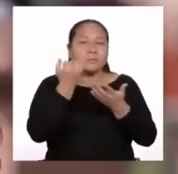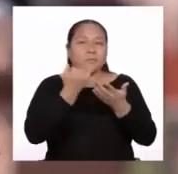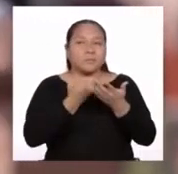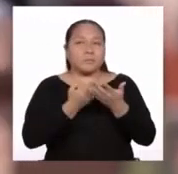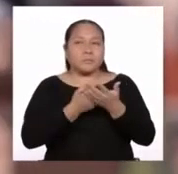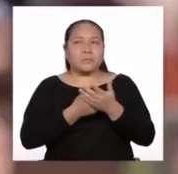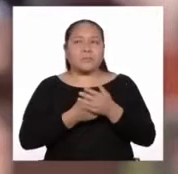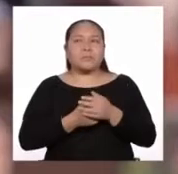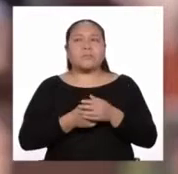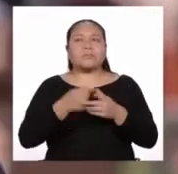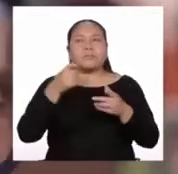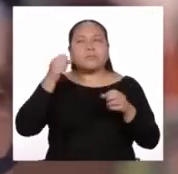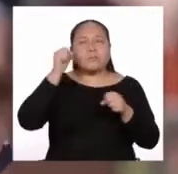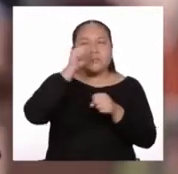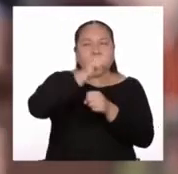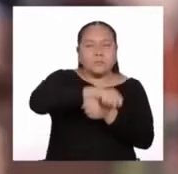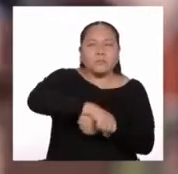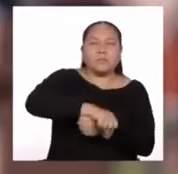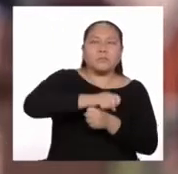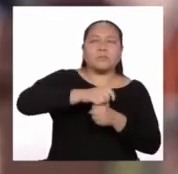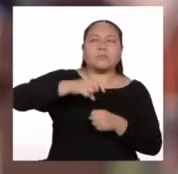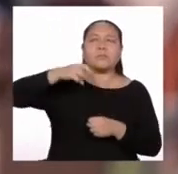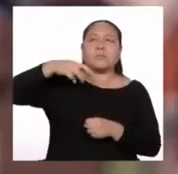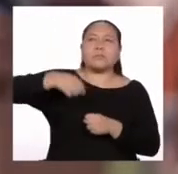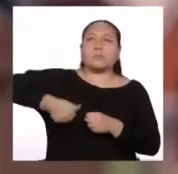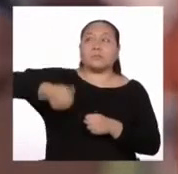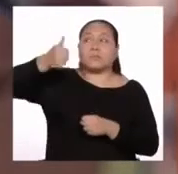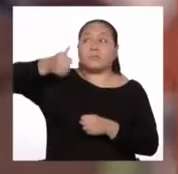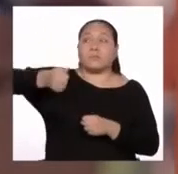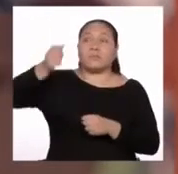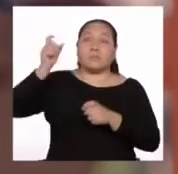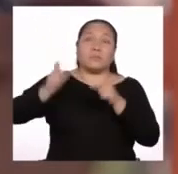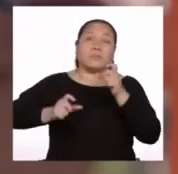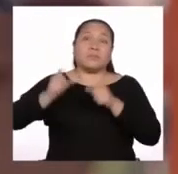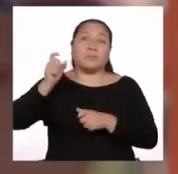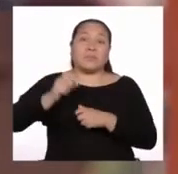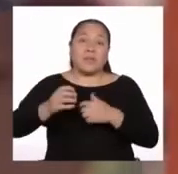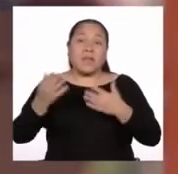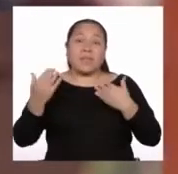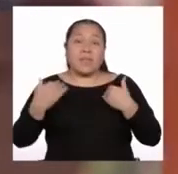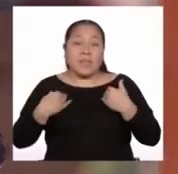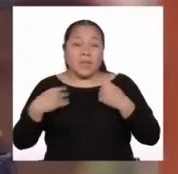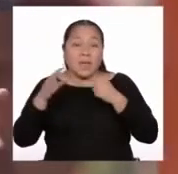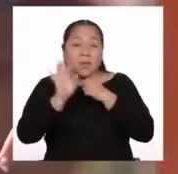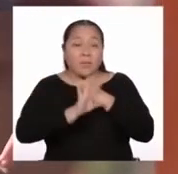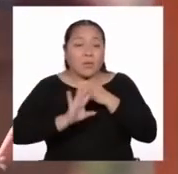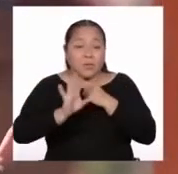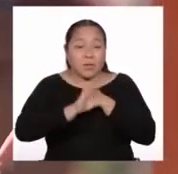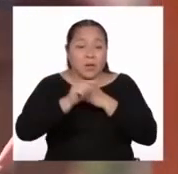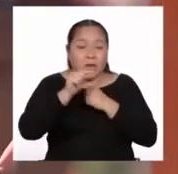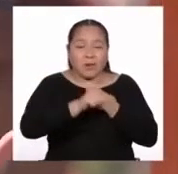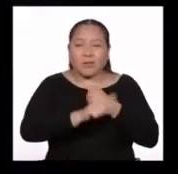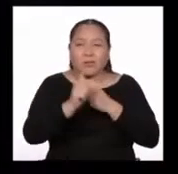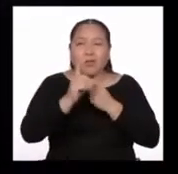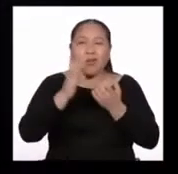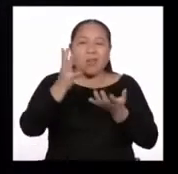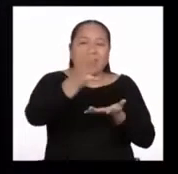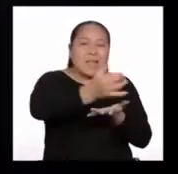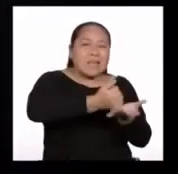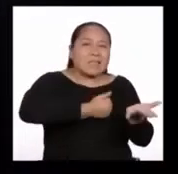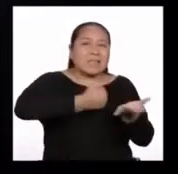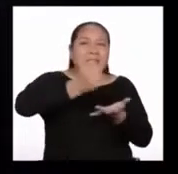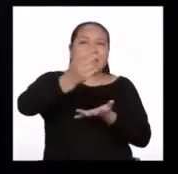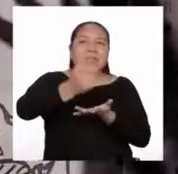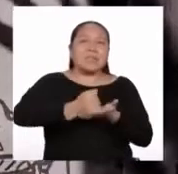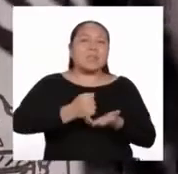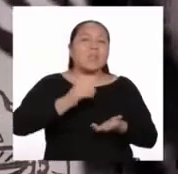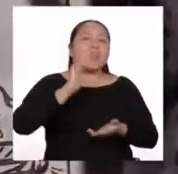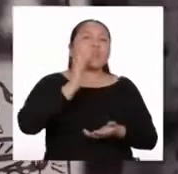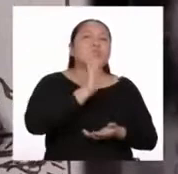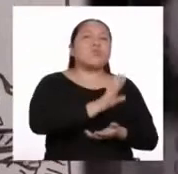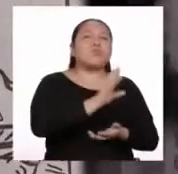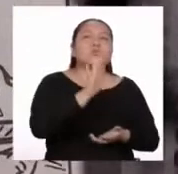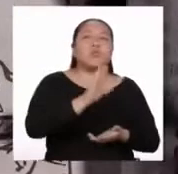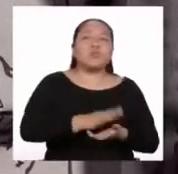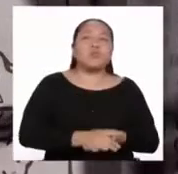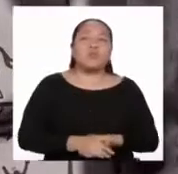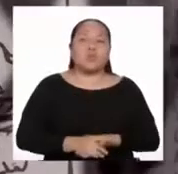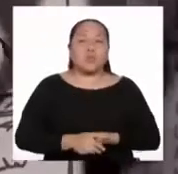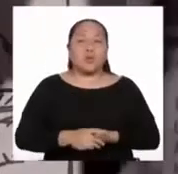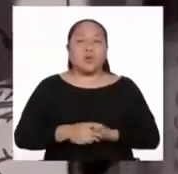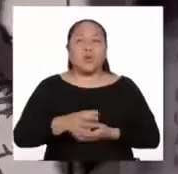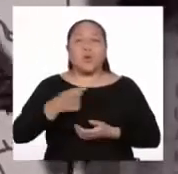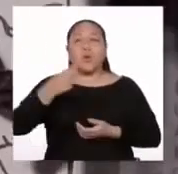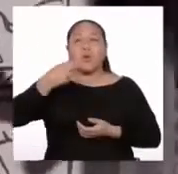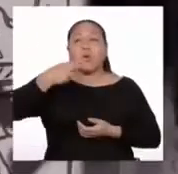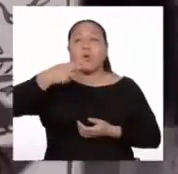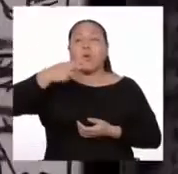magistrados, de las personas que deben proteger a los indígenas, y cómo les quitan lo que tienen. Iguamán